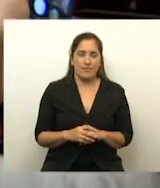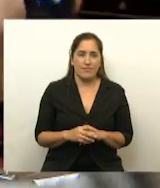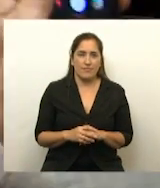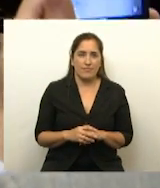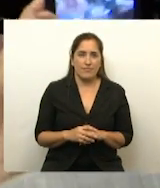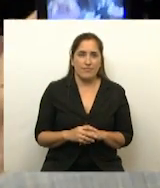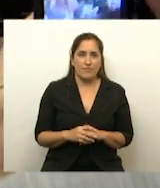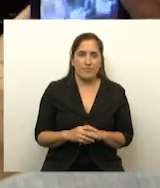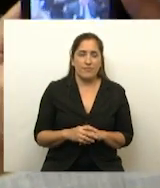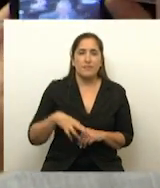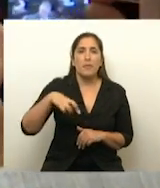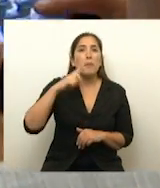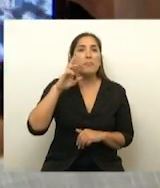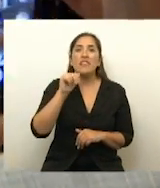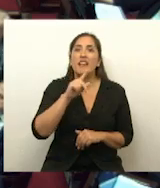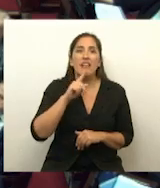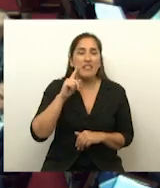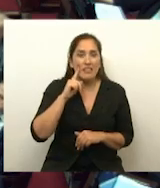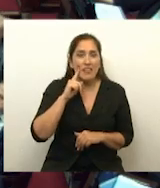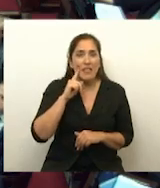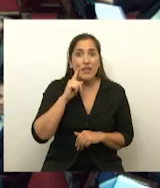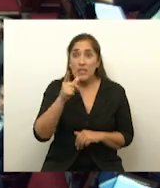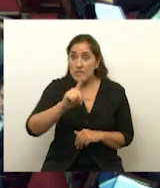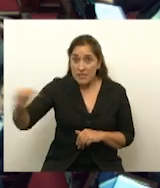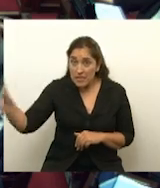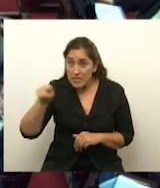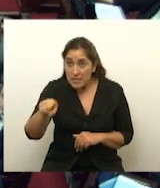Senadora Pilati, se está retirando.